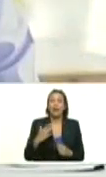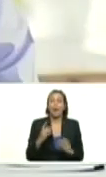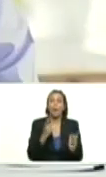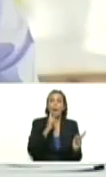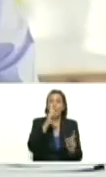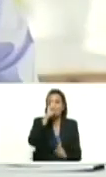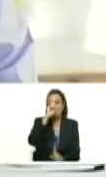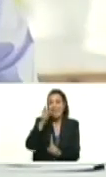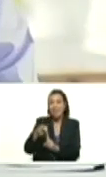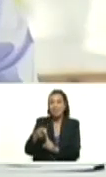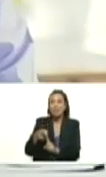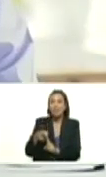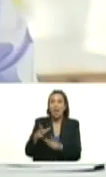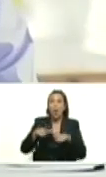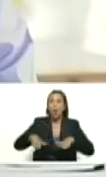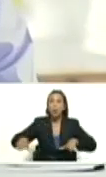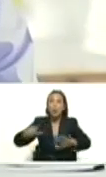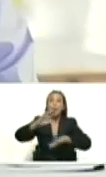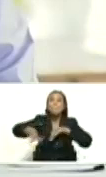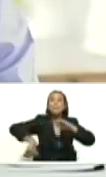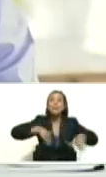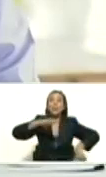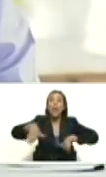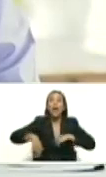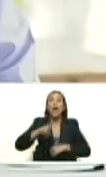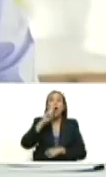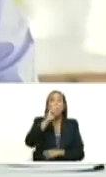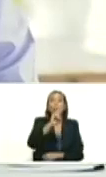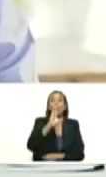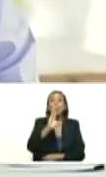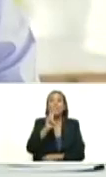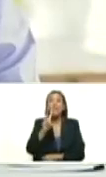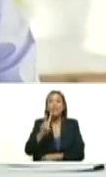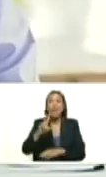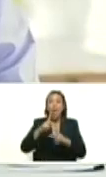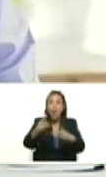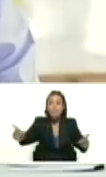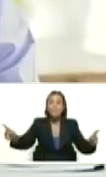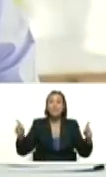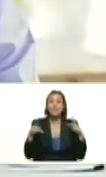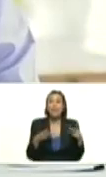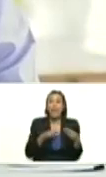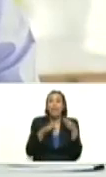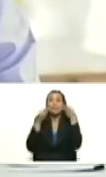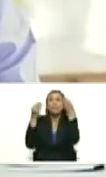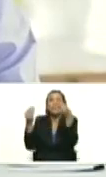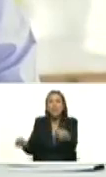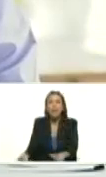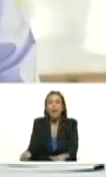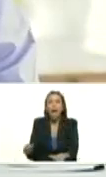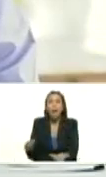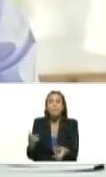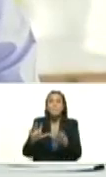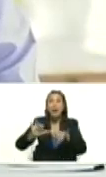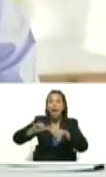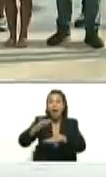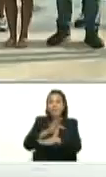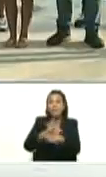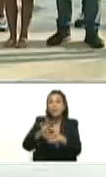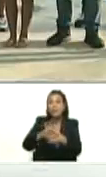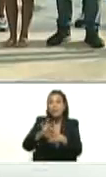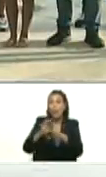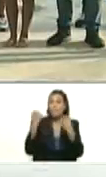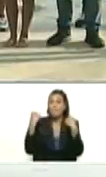al complejo de piscinas de la UCB porque vamos a entregar para el funcionamiento, la